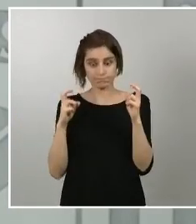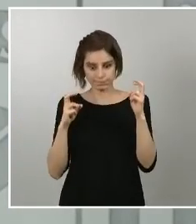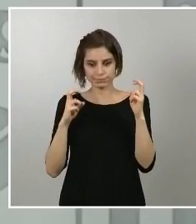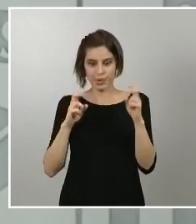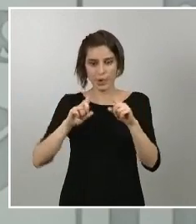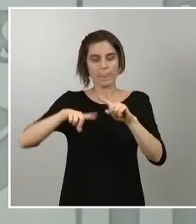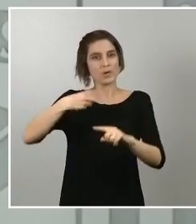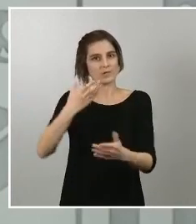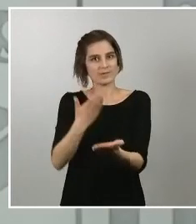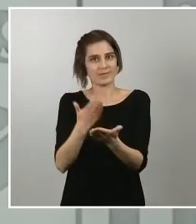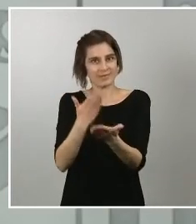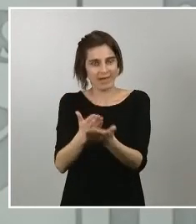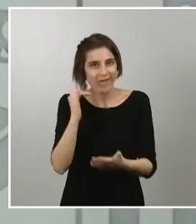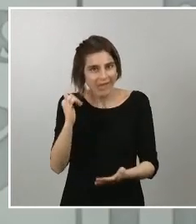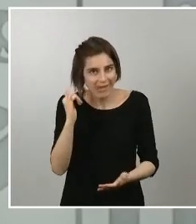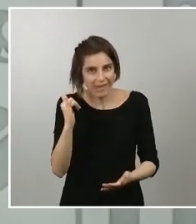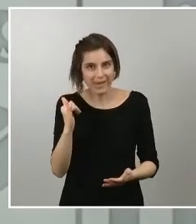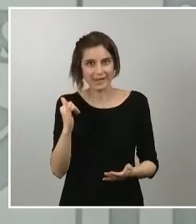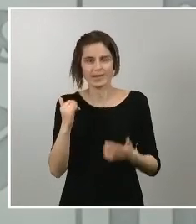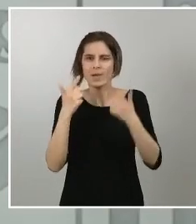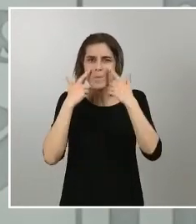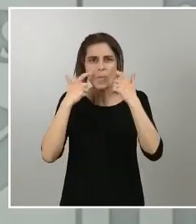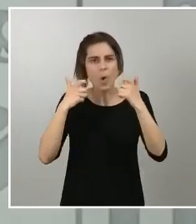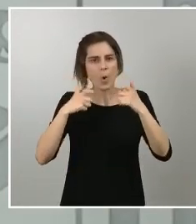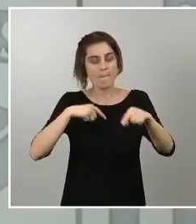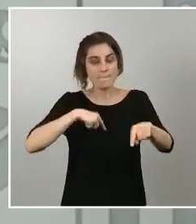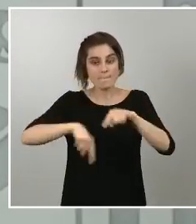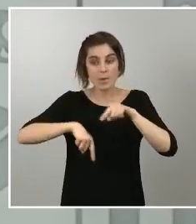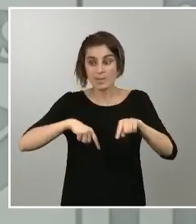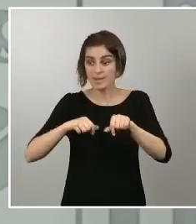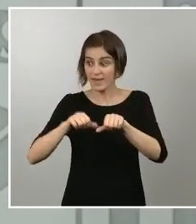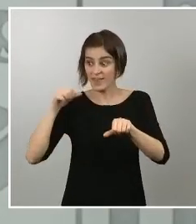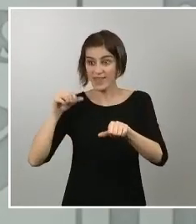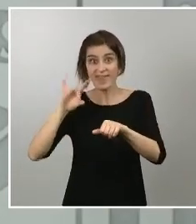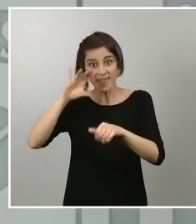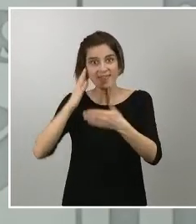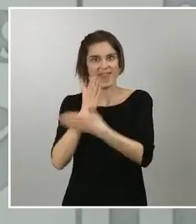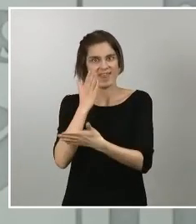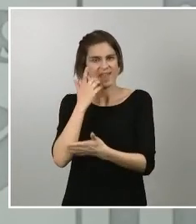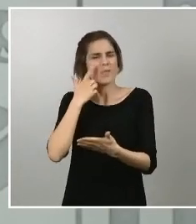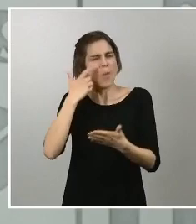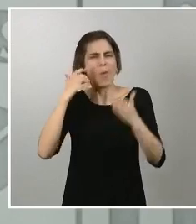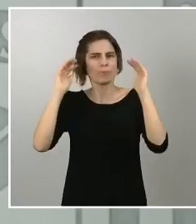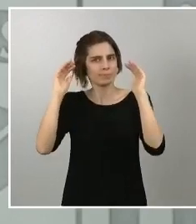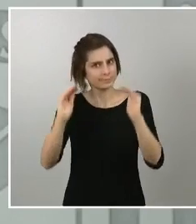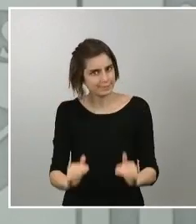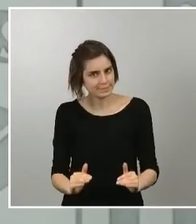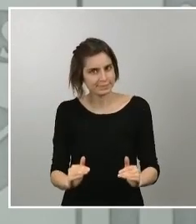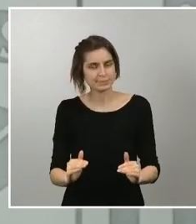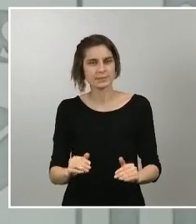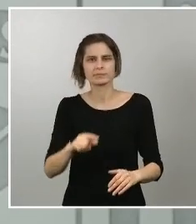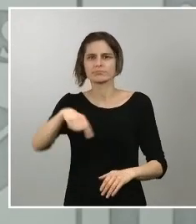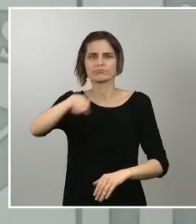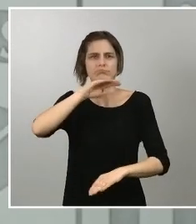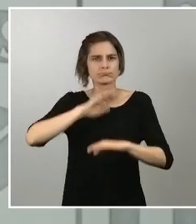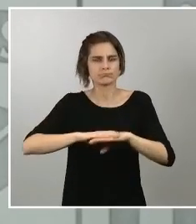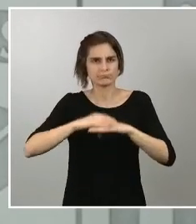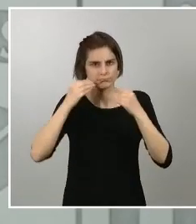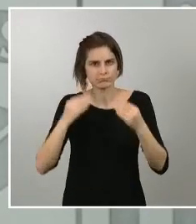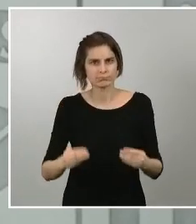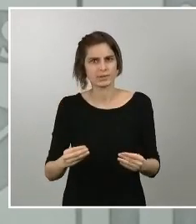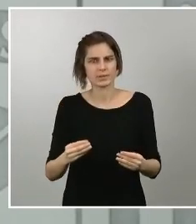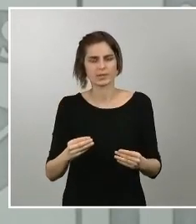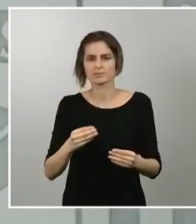bajada de la movilidad a lo largo de estos 15 días por tanto ejemplaridad disciplina en el comportamiento de los